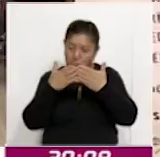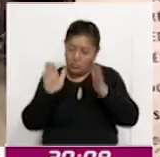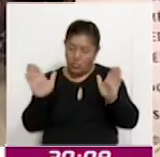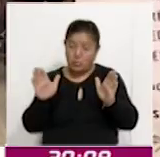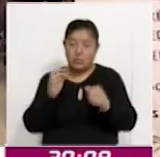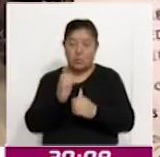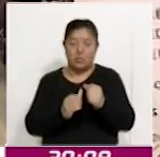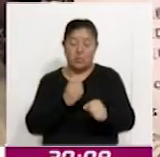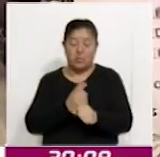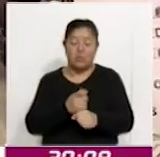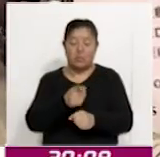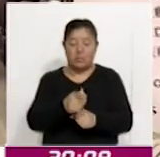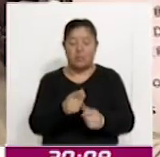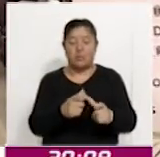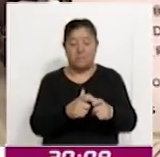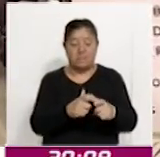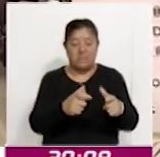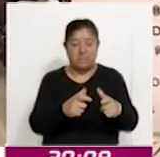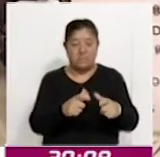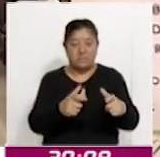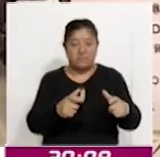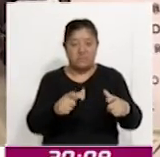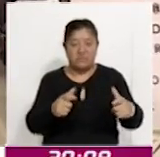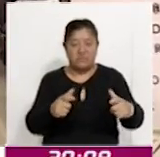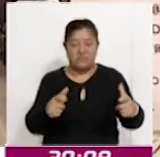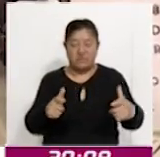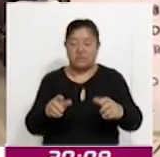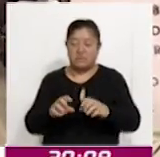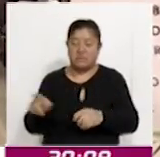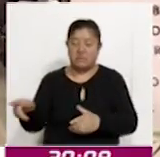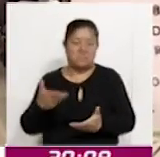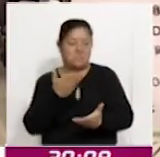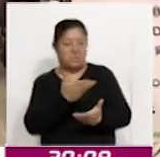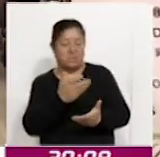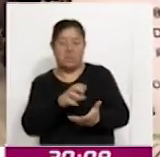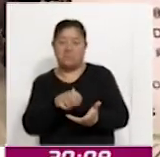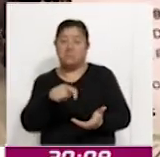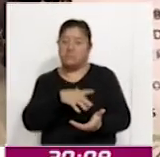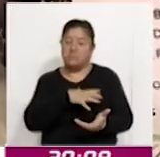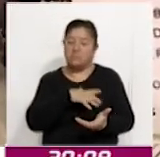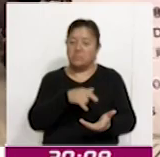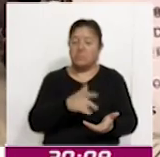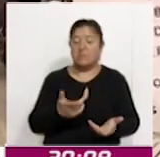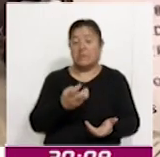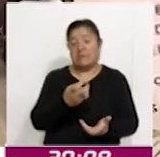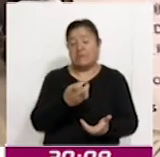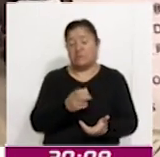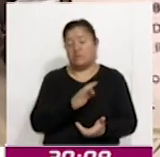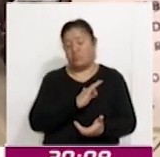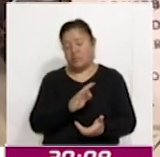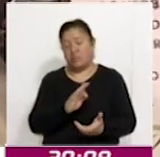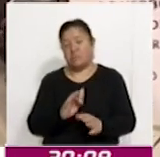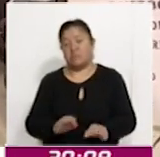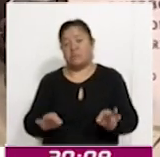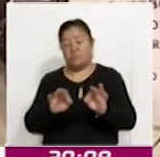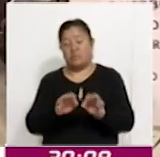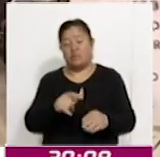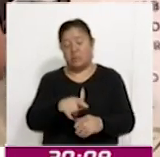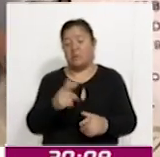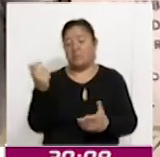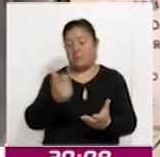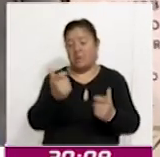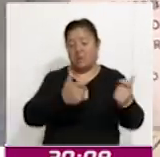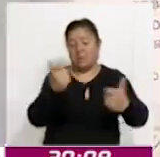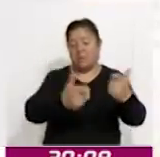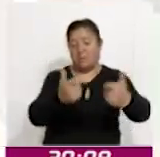oportunidad para que los emprendedores vayan consolidando sus emprendimientos y que estos se conviertan en una fuente importante de ingresos para